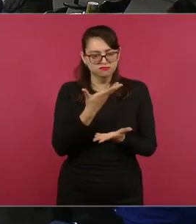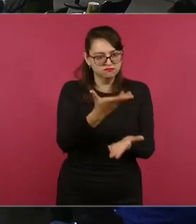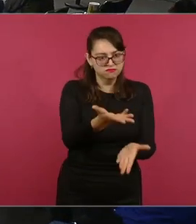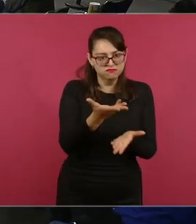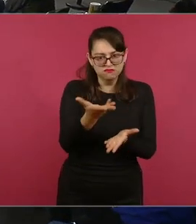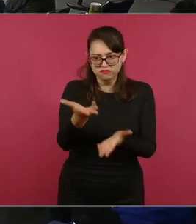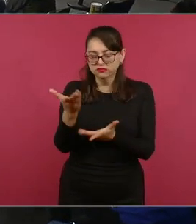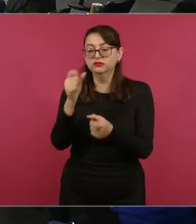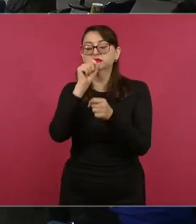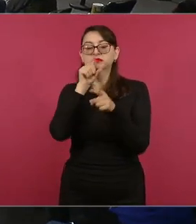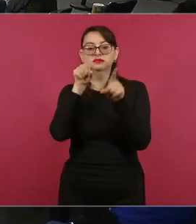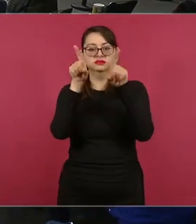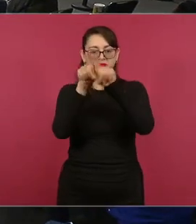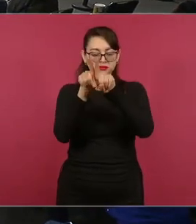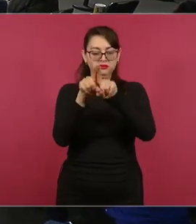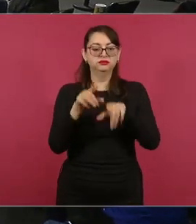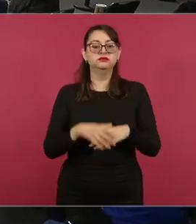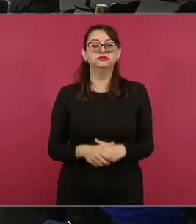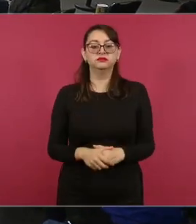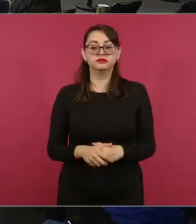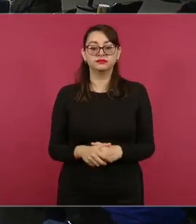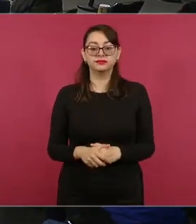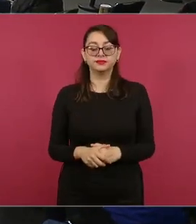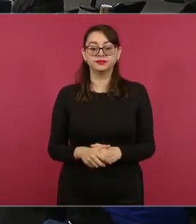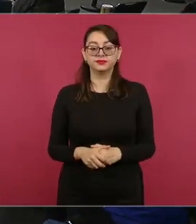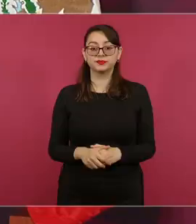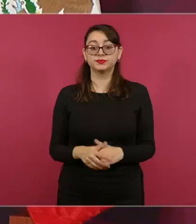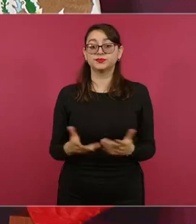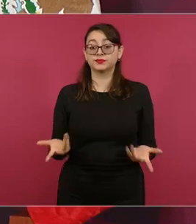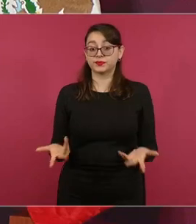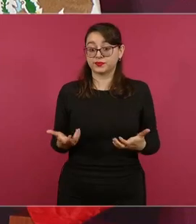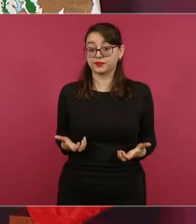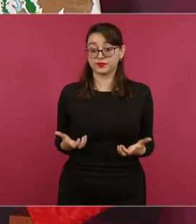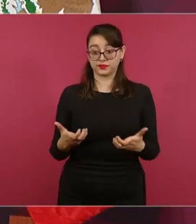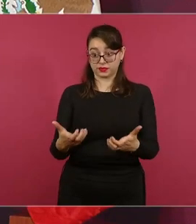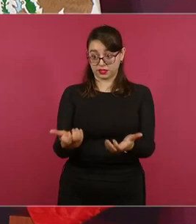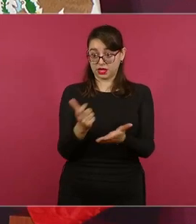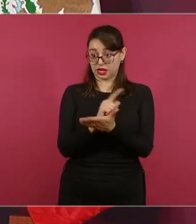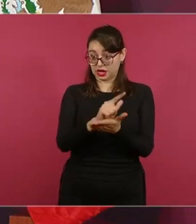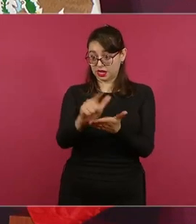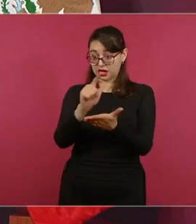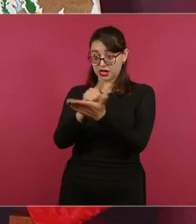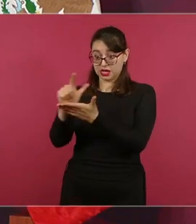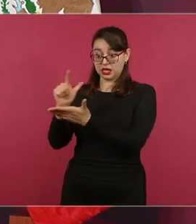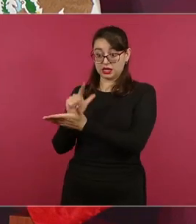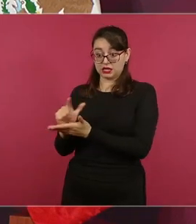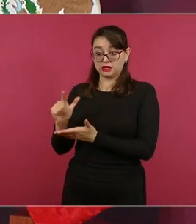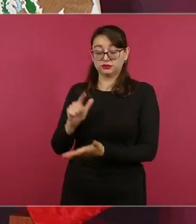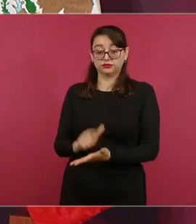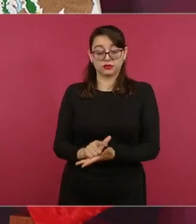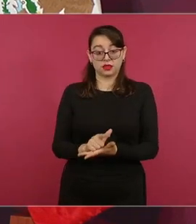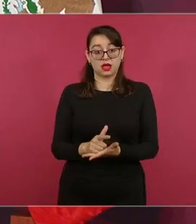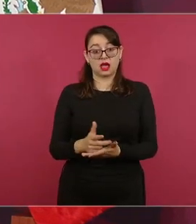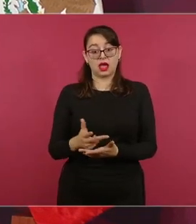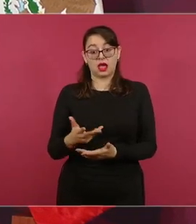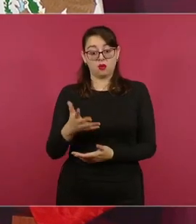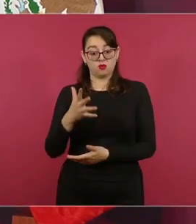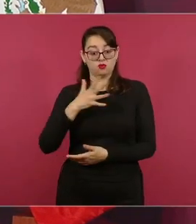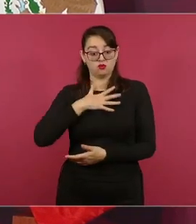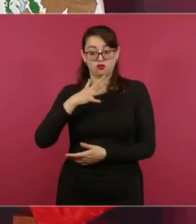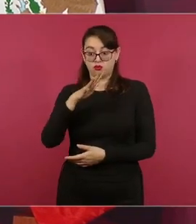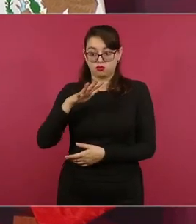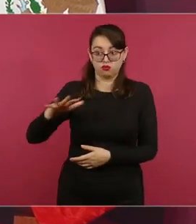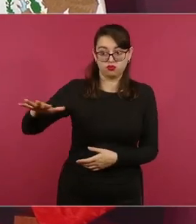En cuanto a limpieza de las avenidas, en lo que es de la venta a la Diana